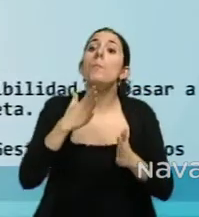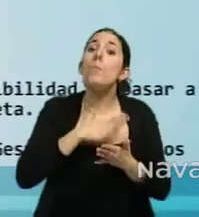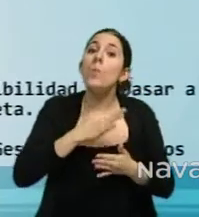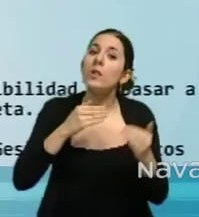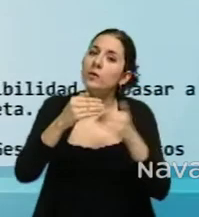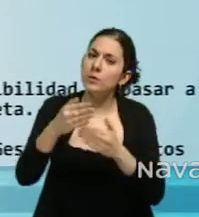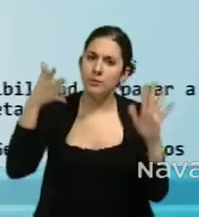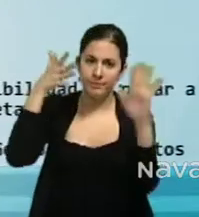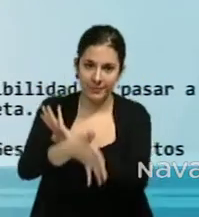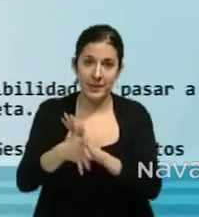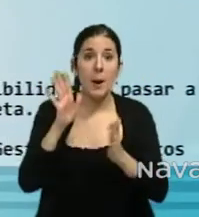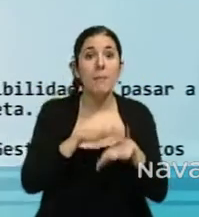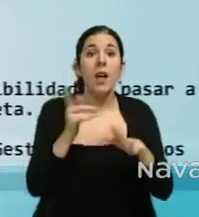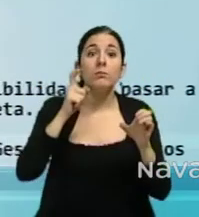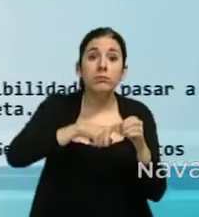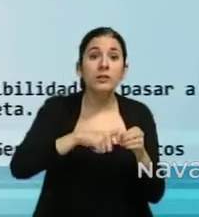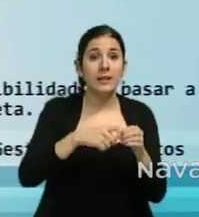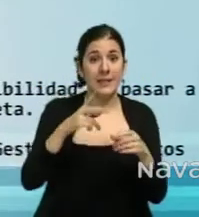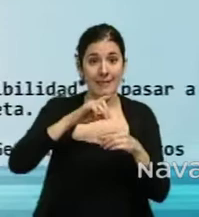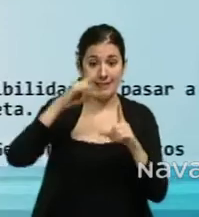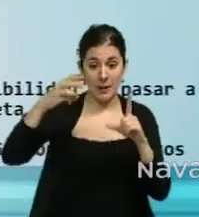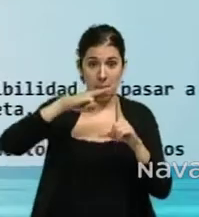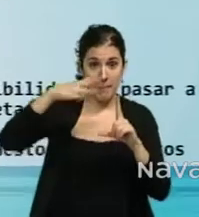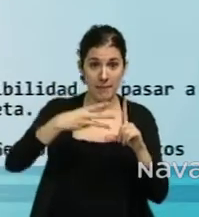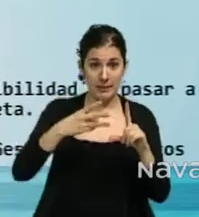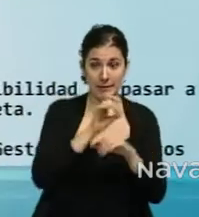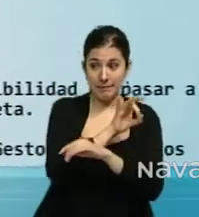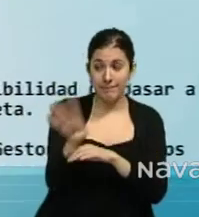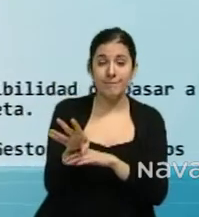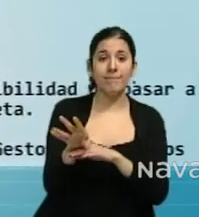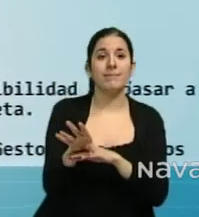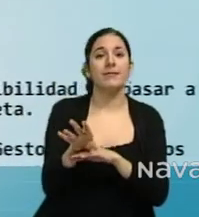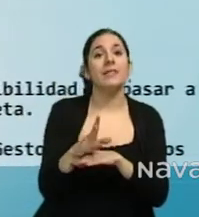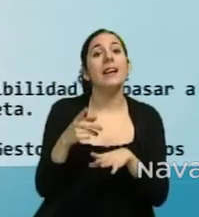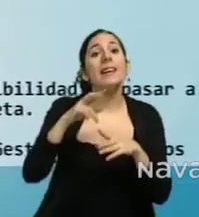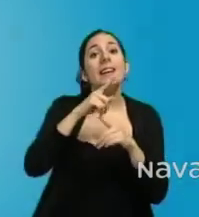inscribirte, manda un mail a la dirección que estás viendo con la referencia gestor de proyectos.